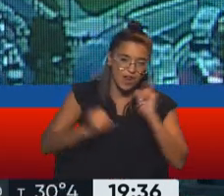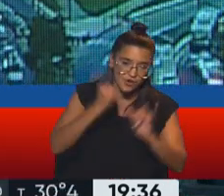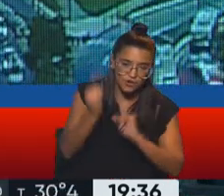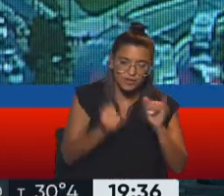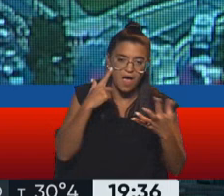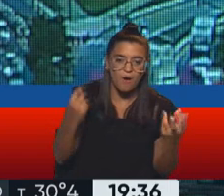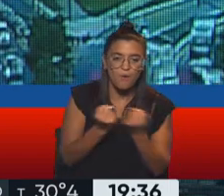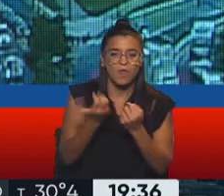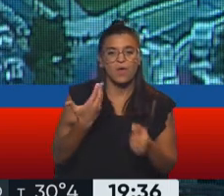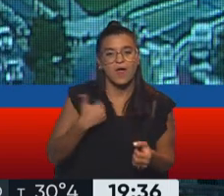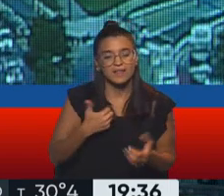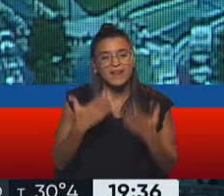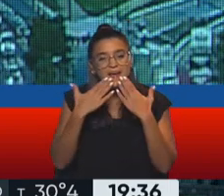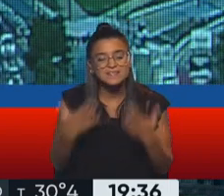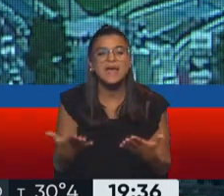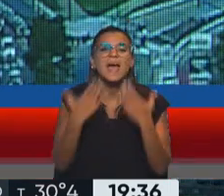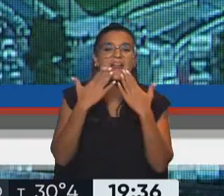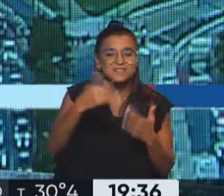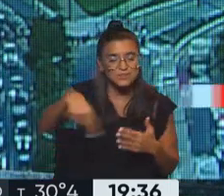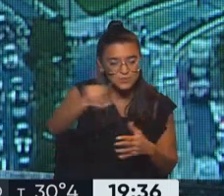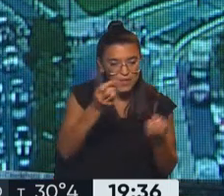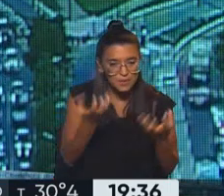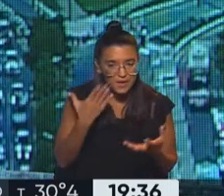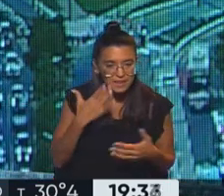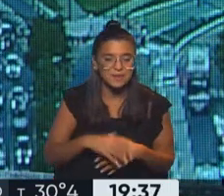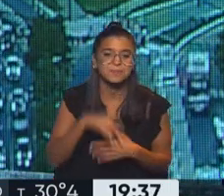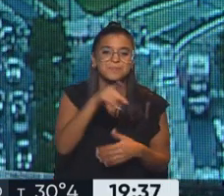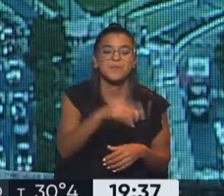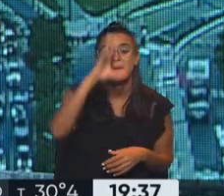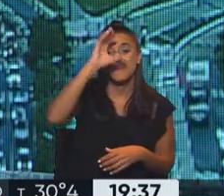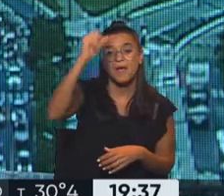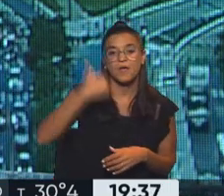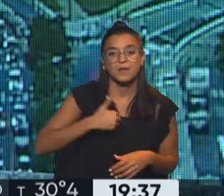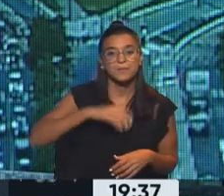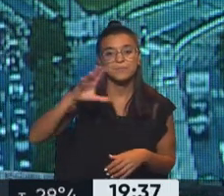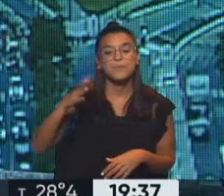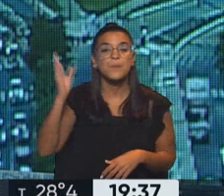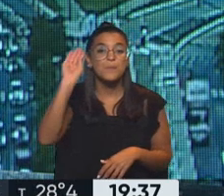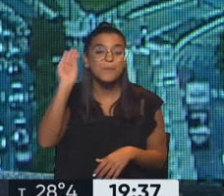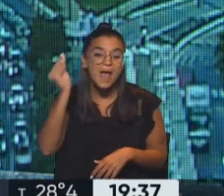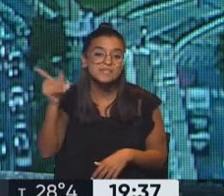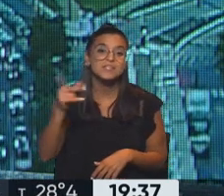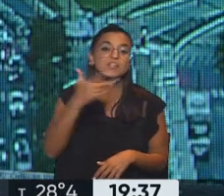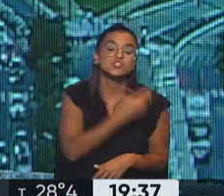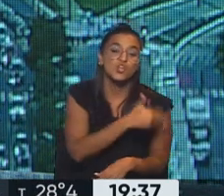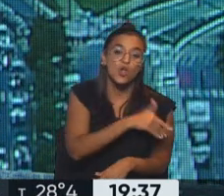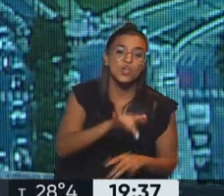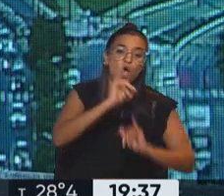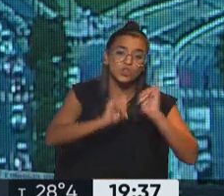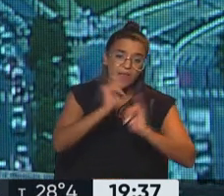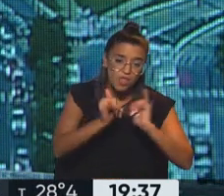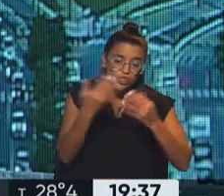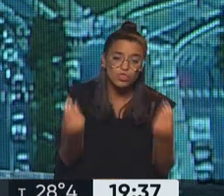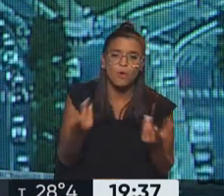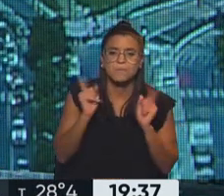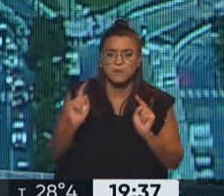el que ha llegado a la Argentina. Gracias. Muchas gracias a ustedes, buenas tardes. Allí pasaba el embajador argentino en Brasil, Daniel Scioli, por supuesto, contando, más allá de lo que